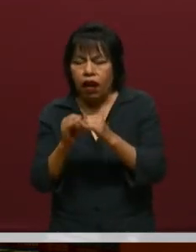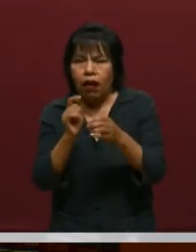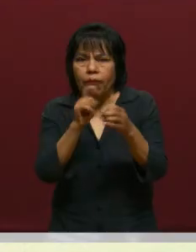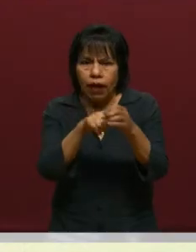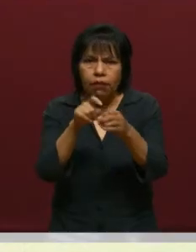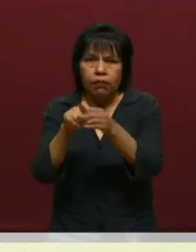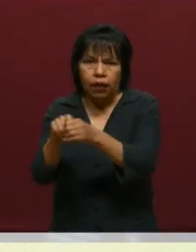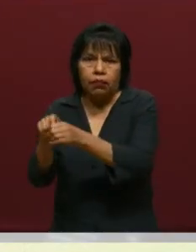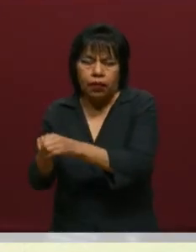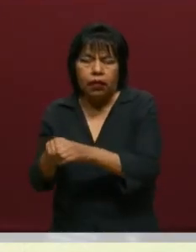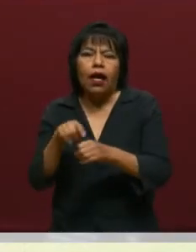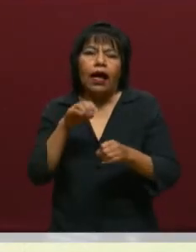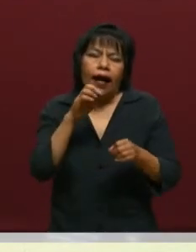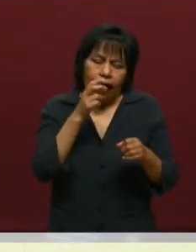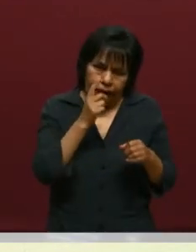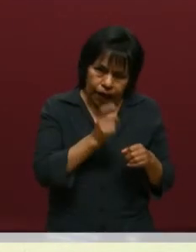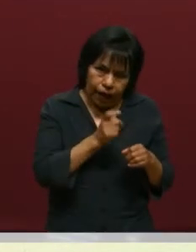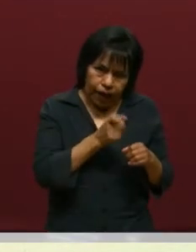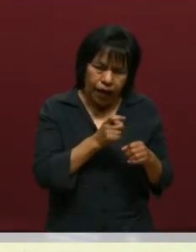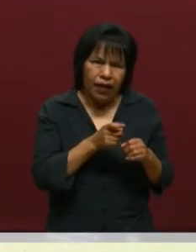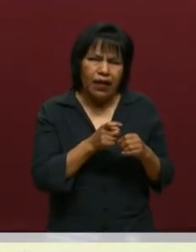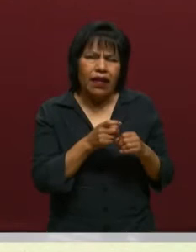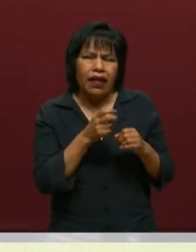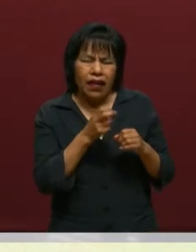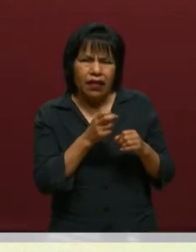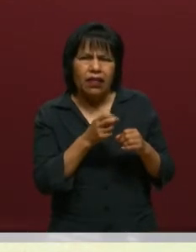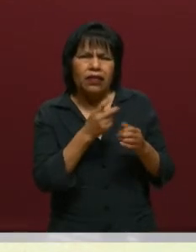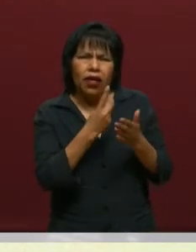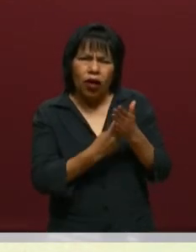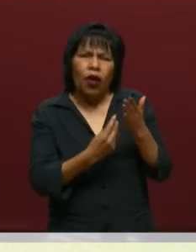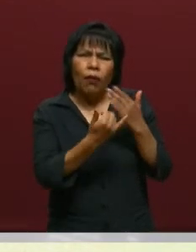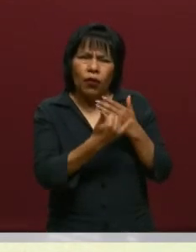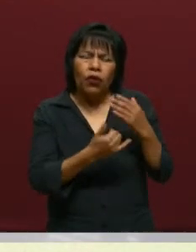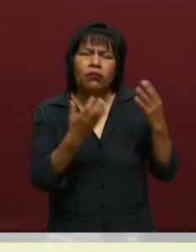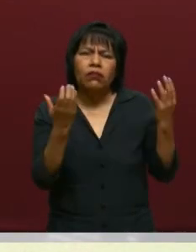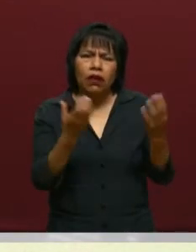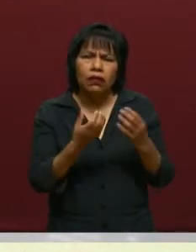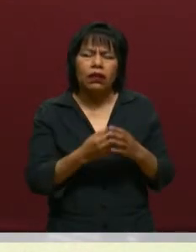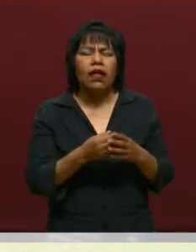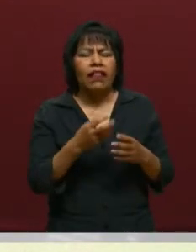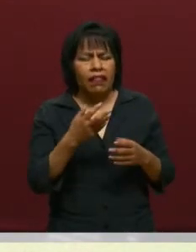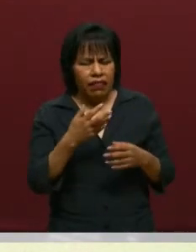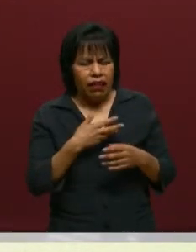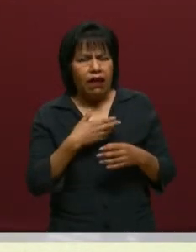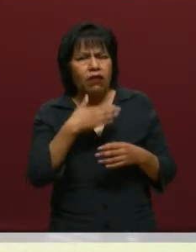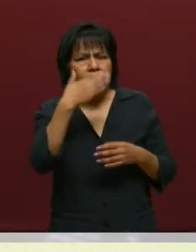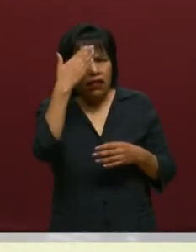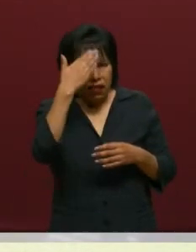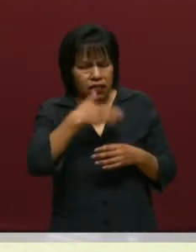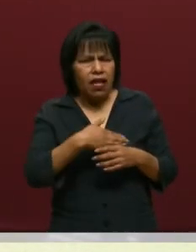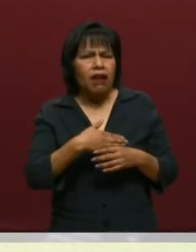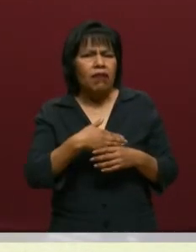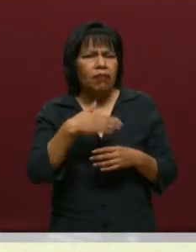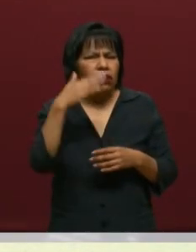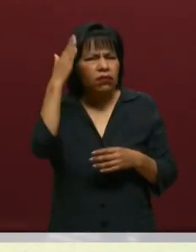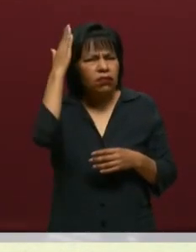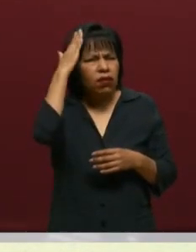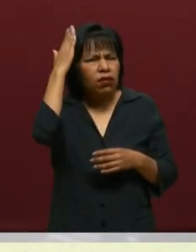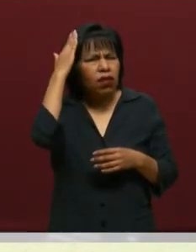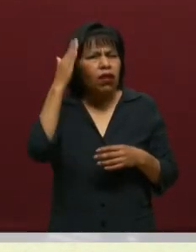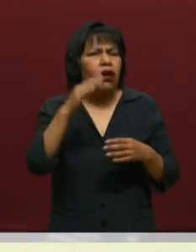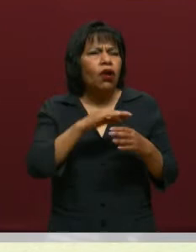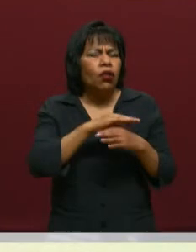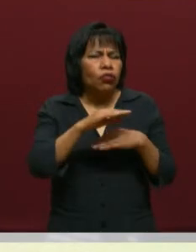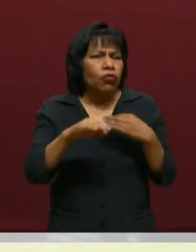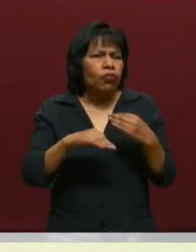públicas del Estado. Entonces, tenemos los medios, tenemos los recursos, tenemos el gran liderazgo de nuestro secretario y